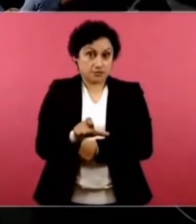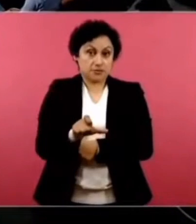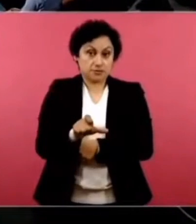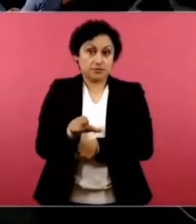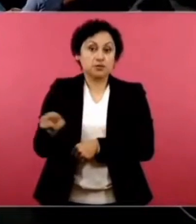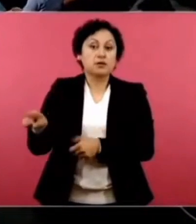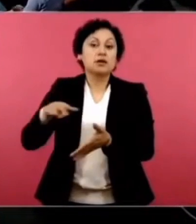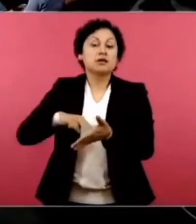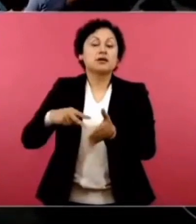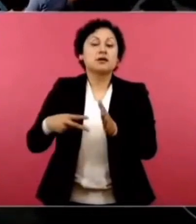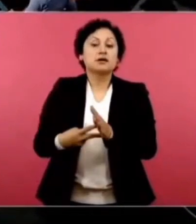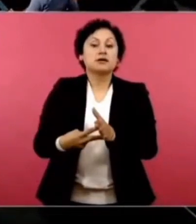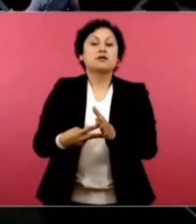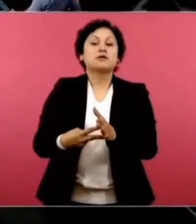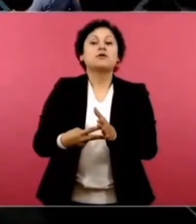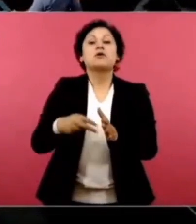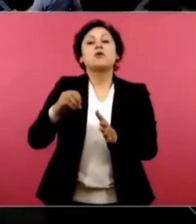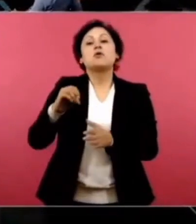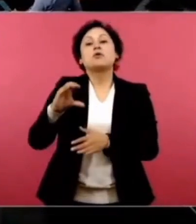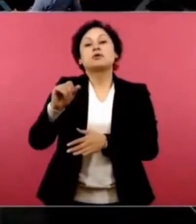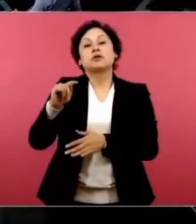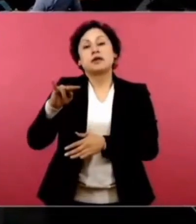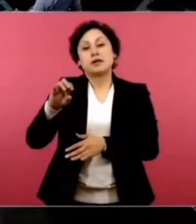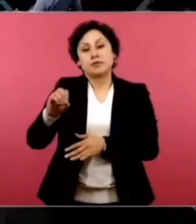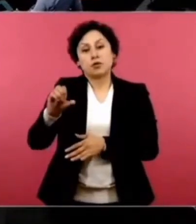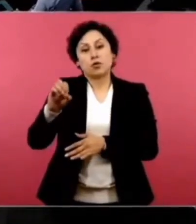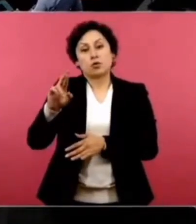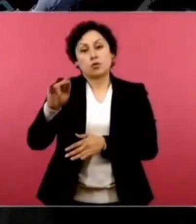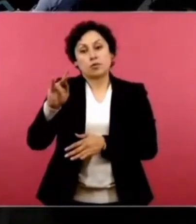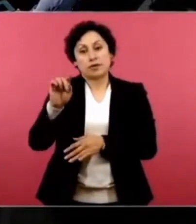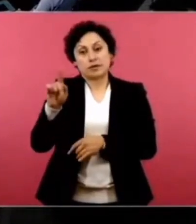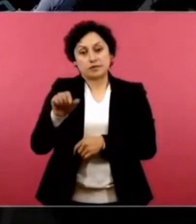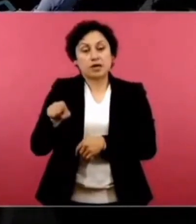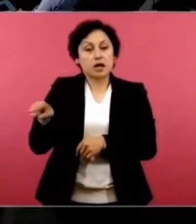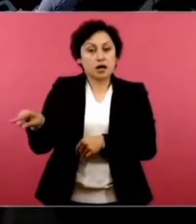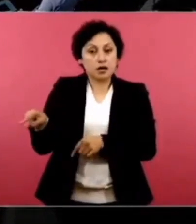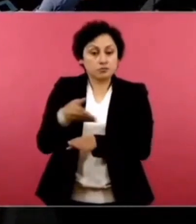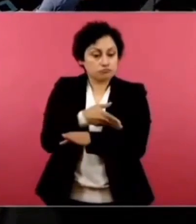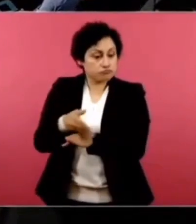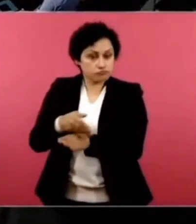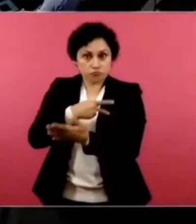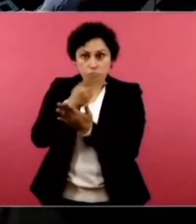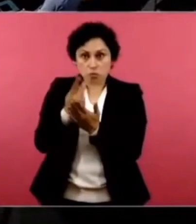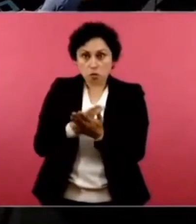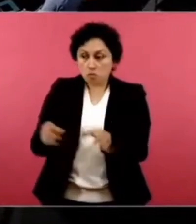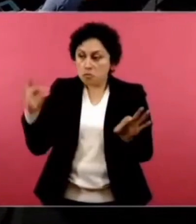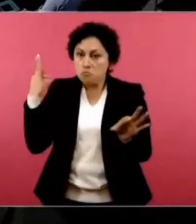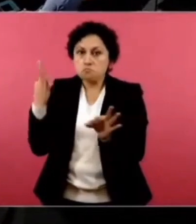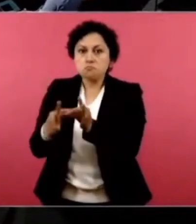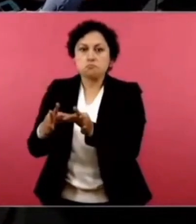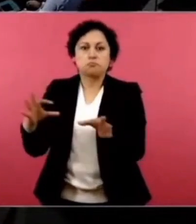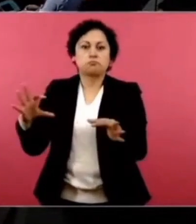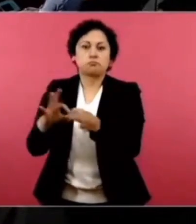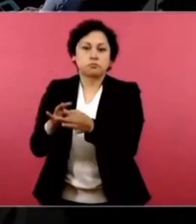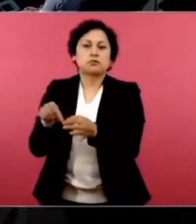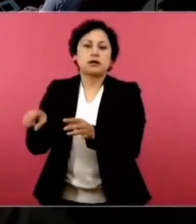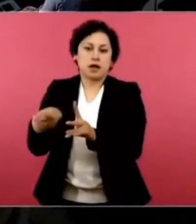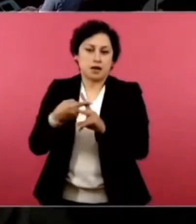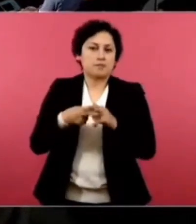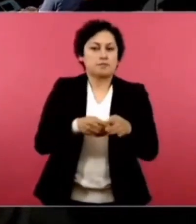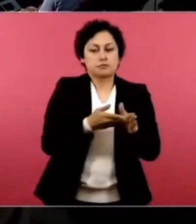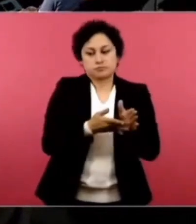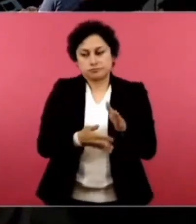ingeniero Octavio Romero Oropesa. Este desarrollo está cumpliendo en tiempo y forma con lo planeado desde el principio, lo que